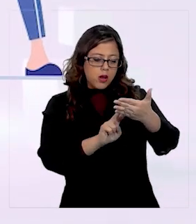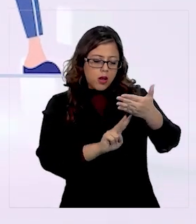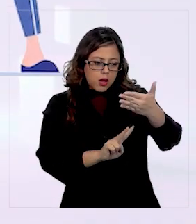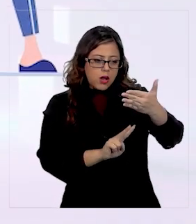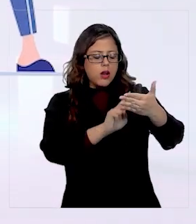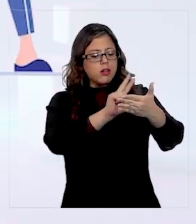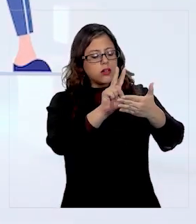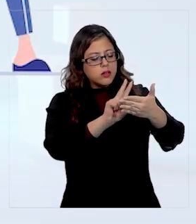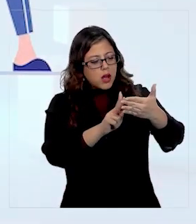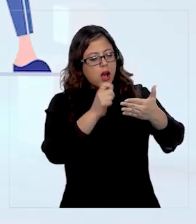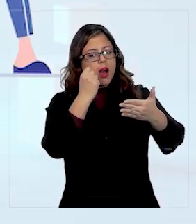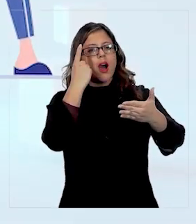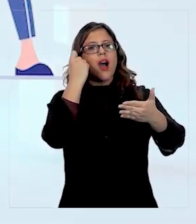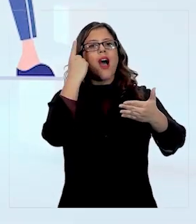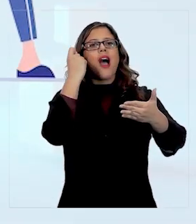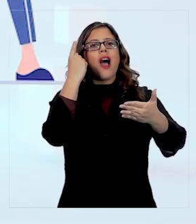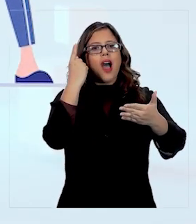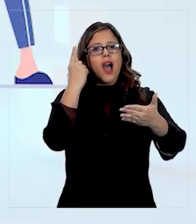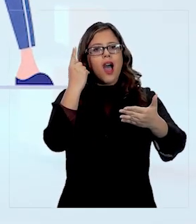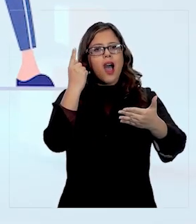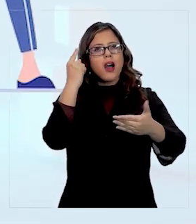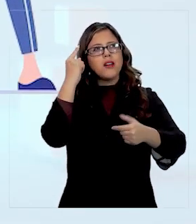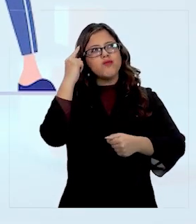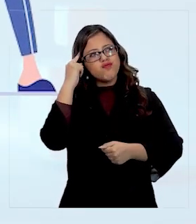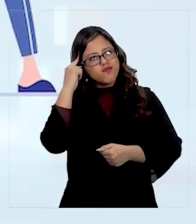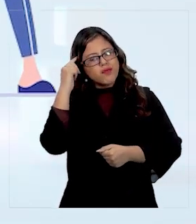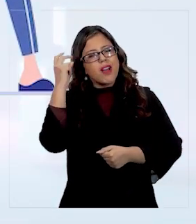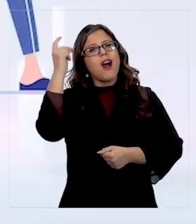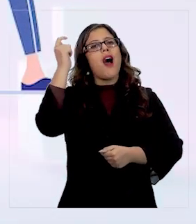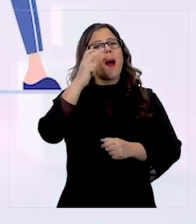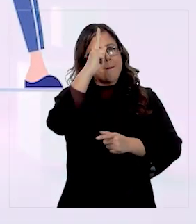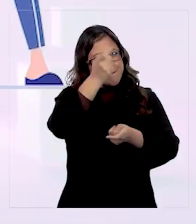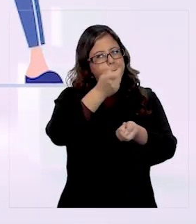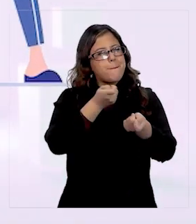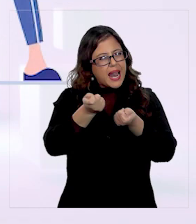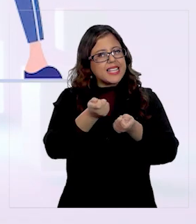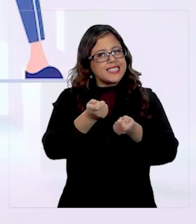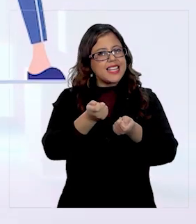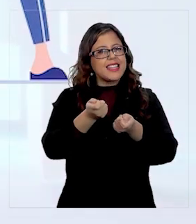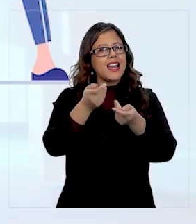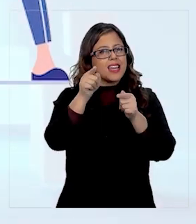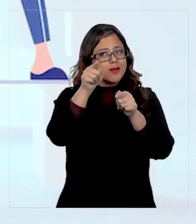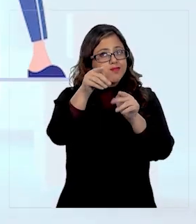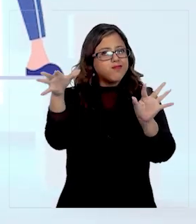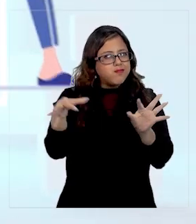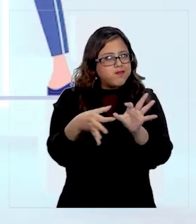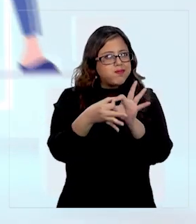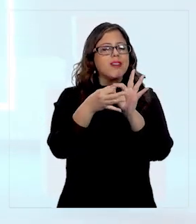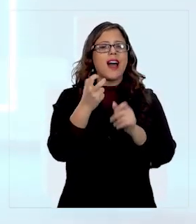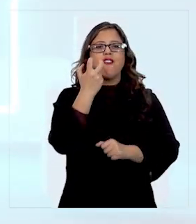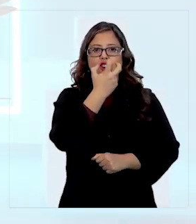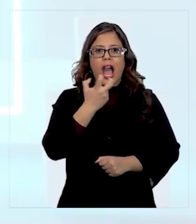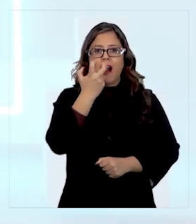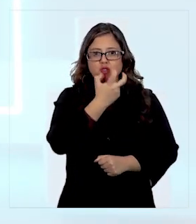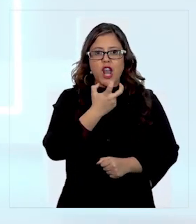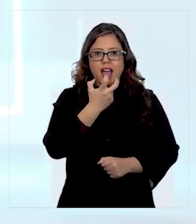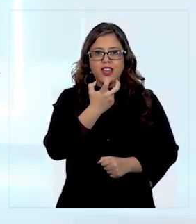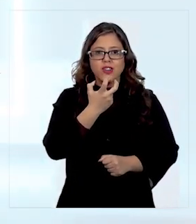para entenderlo bien e ir en busca de ideas similares a éste que ayuden a familiarizarte con el vocabulario.